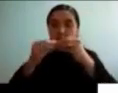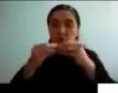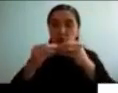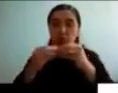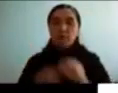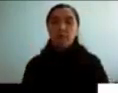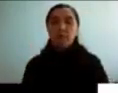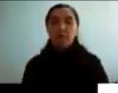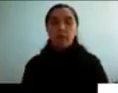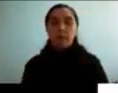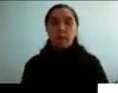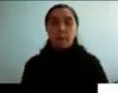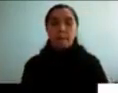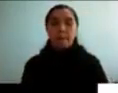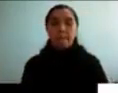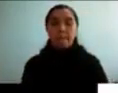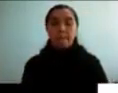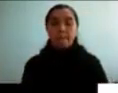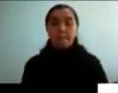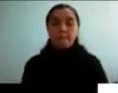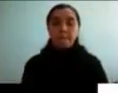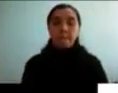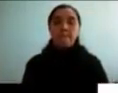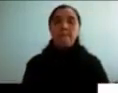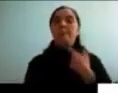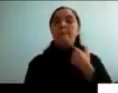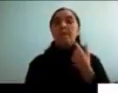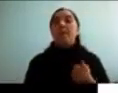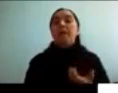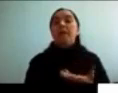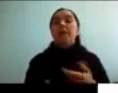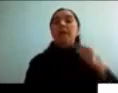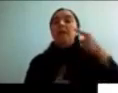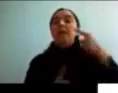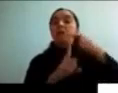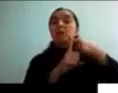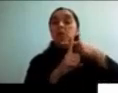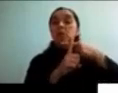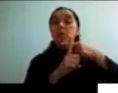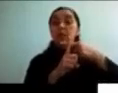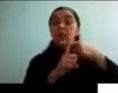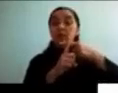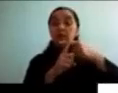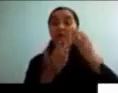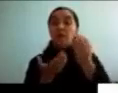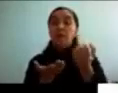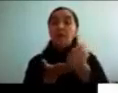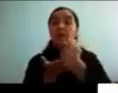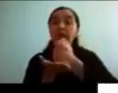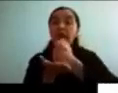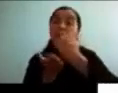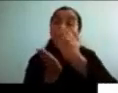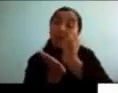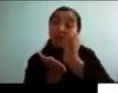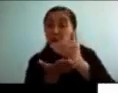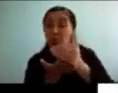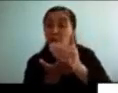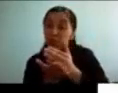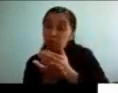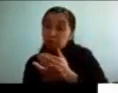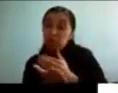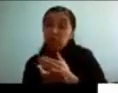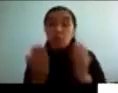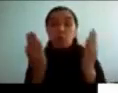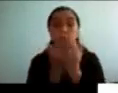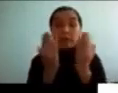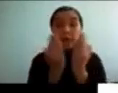en cuanto a las ventajas del tratamiento multimodal o integral como he dicho antes pues aquí vemos el estudio MTA que es